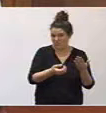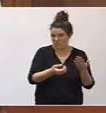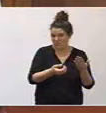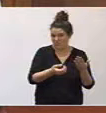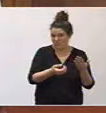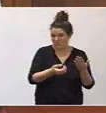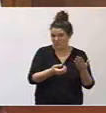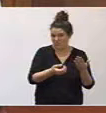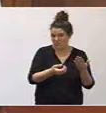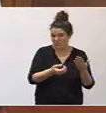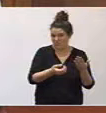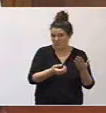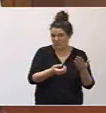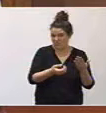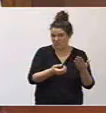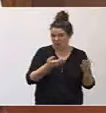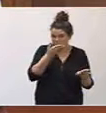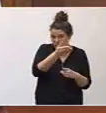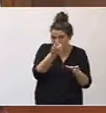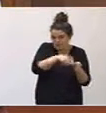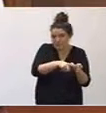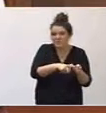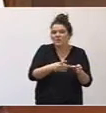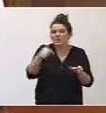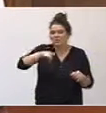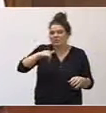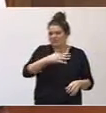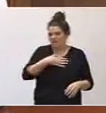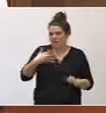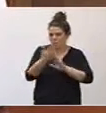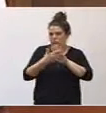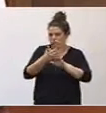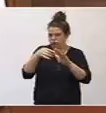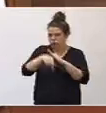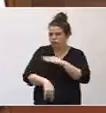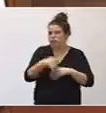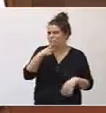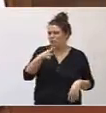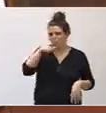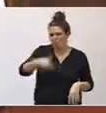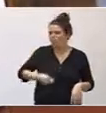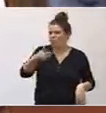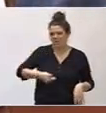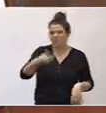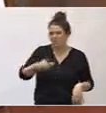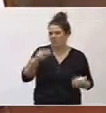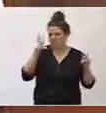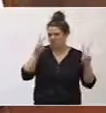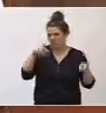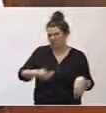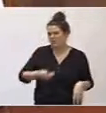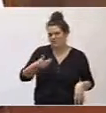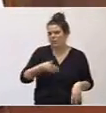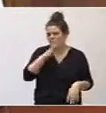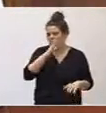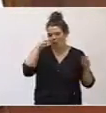sordas y además queremos hacerlo de forma monográfica en esta comisión por la importancia que tiene. Este es